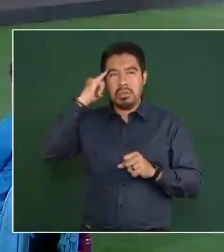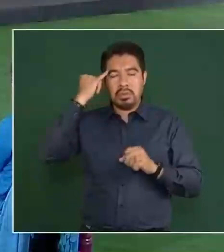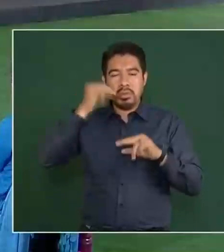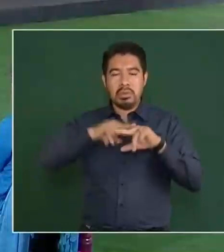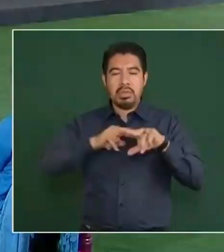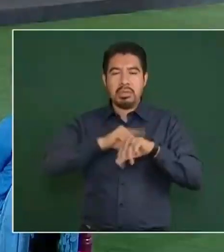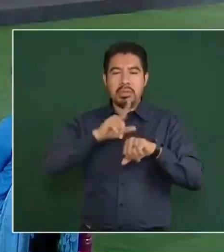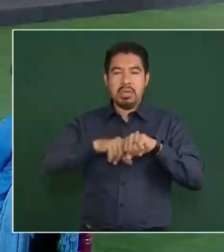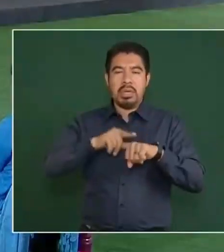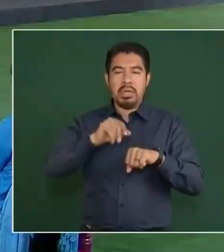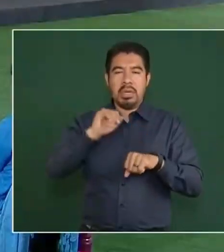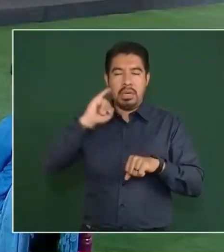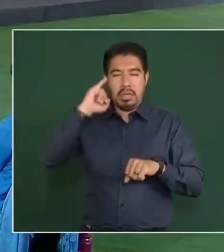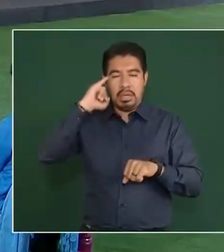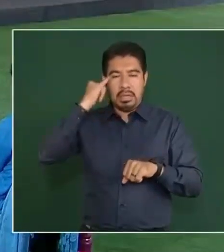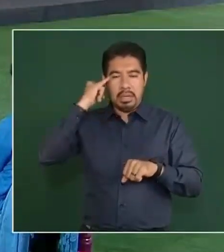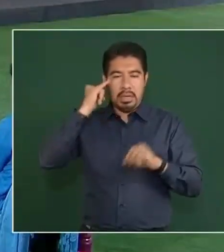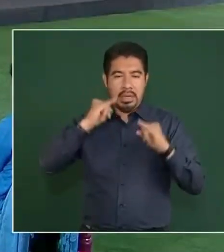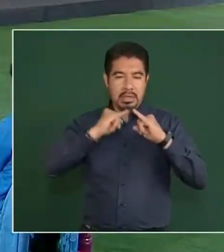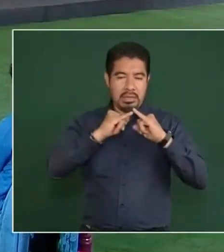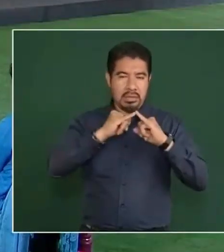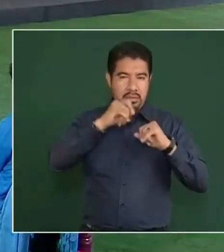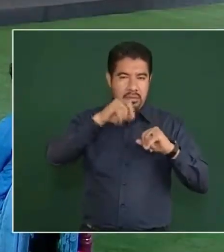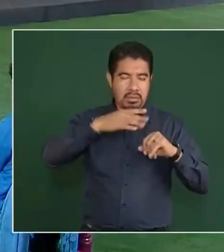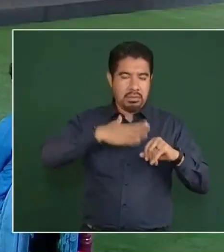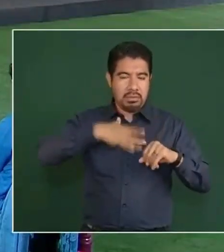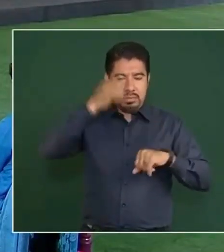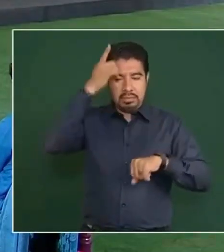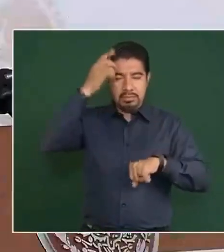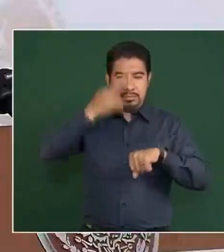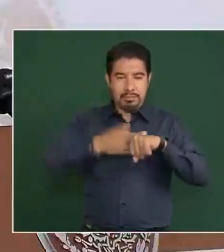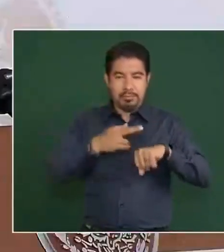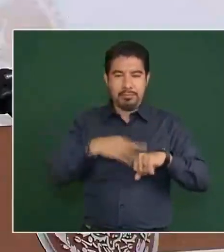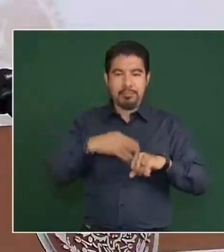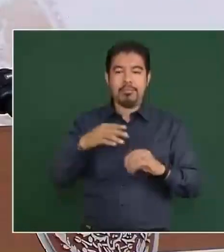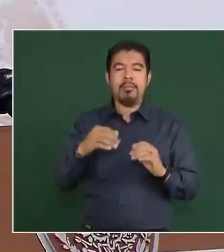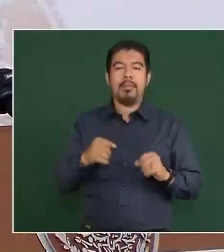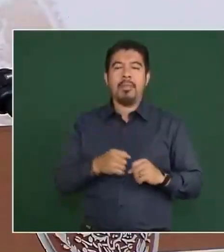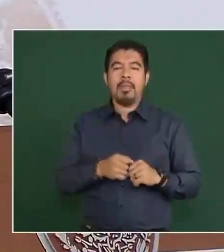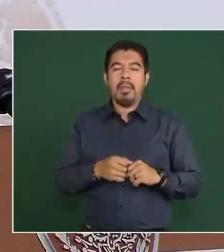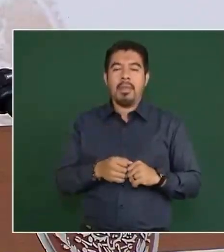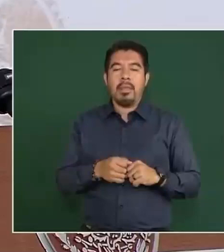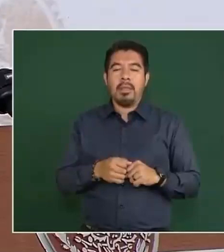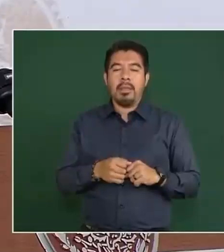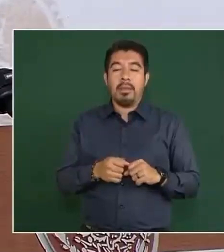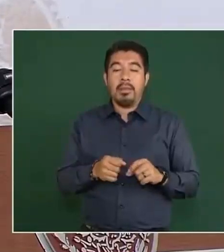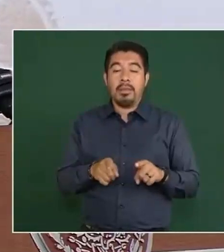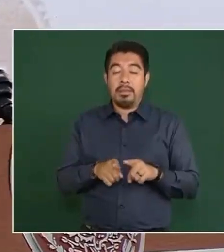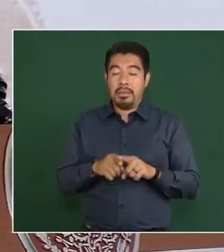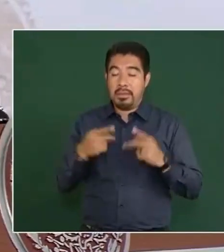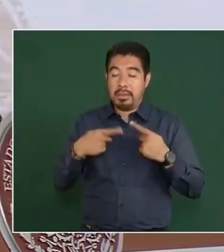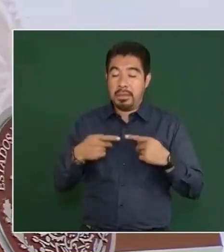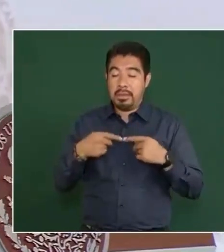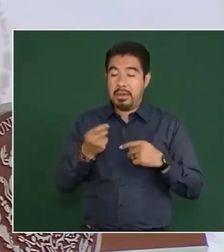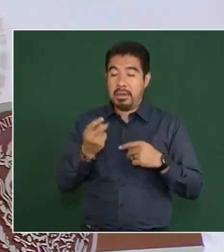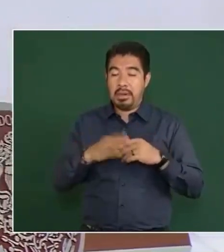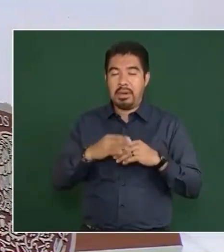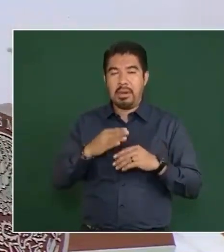Entonces, cuando la gente más humilde, muchos sin zapatos